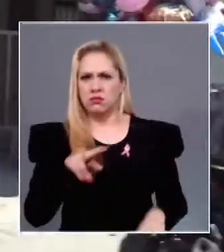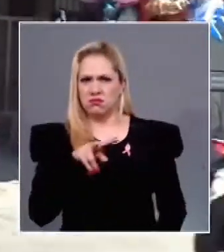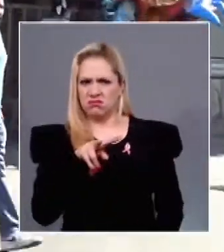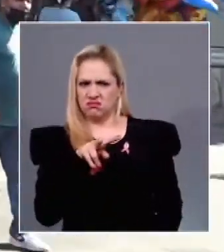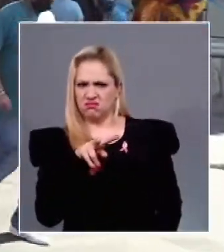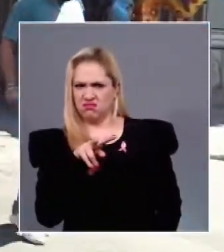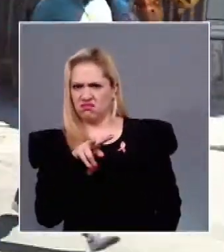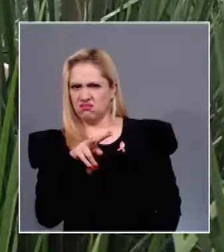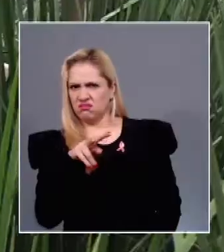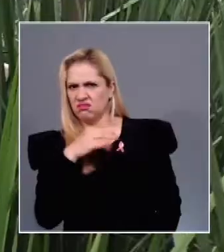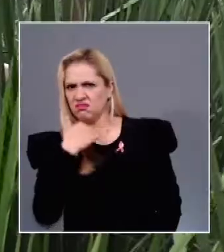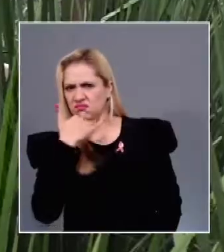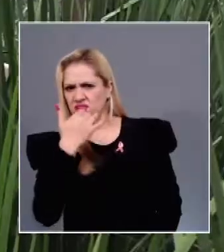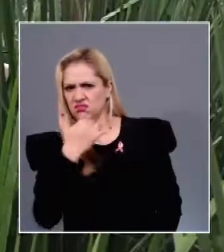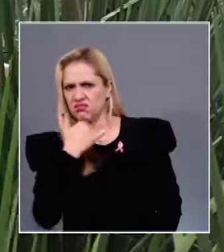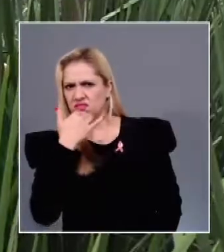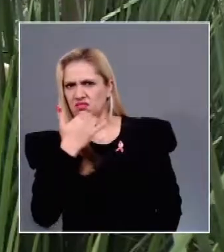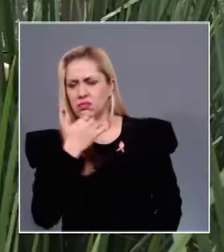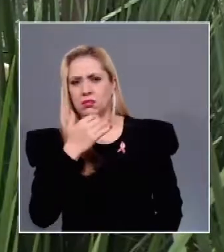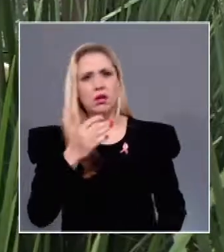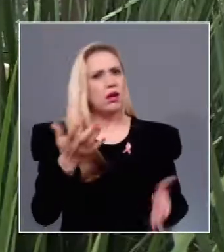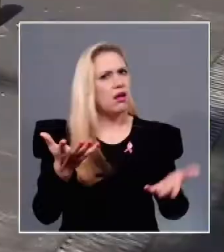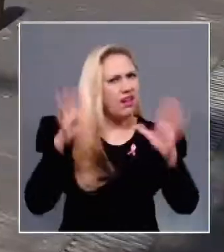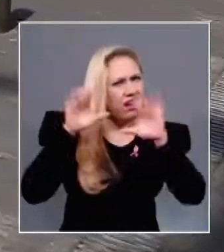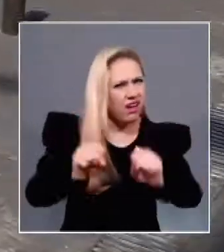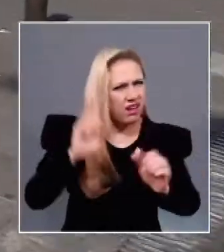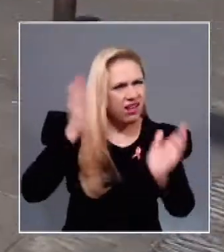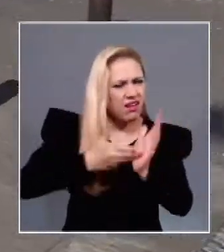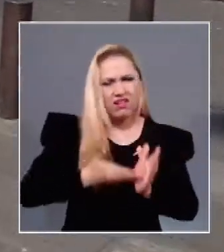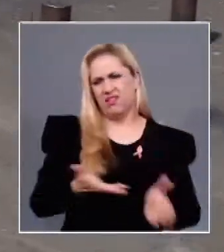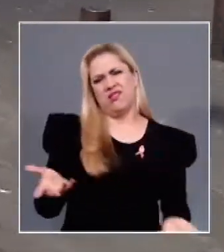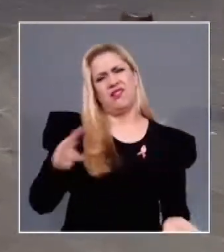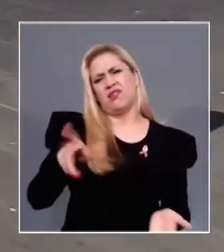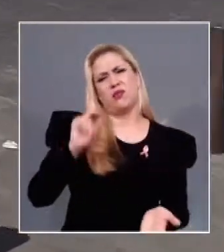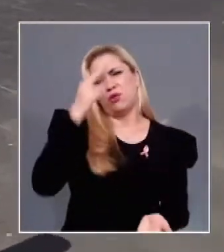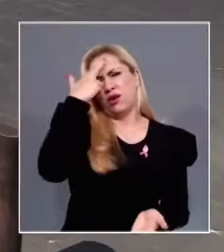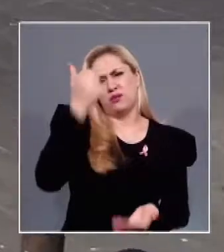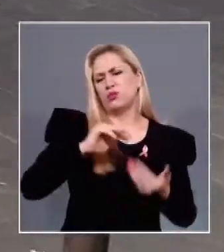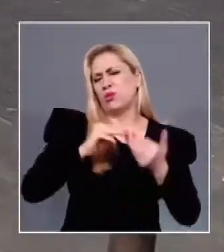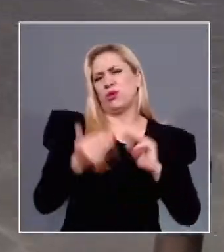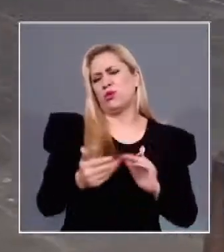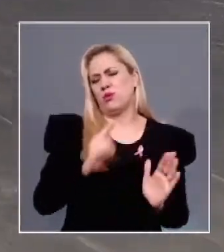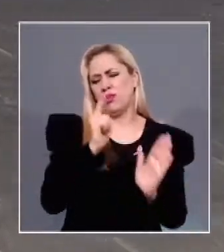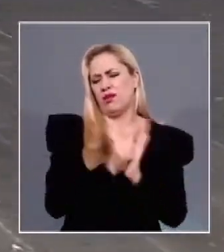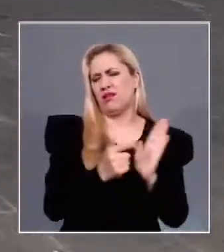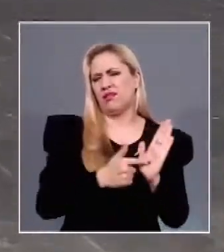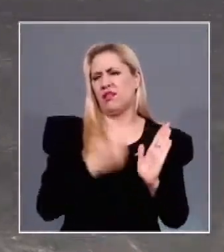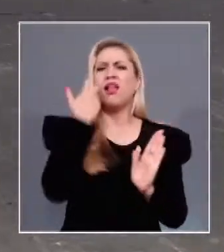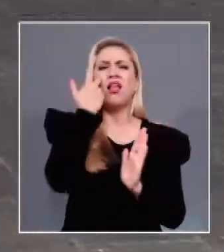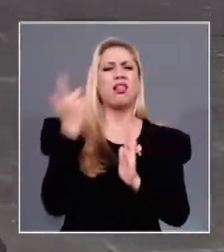seguridad jurídica. Poder Informativo, José Luis Guerra García.